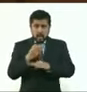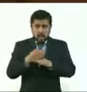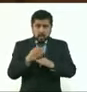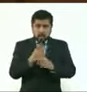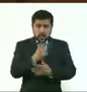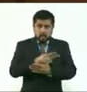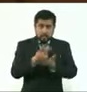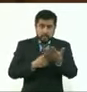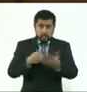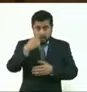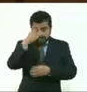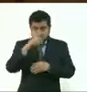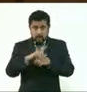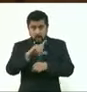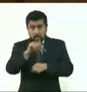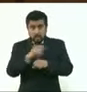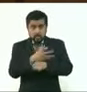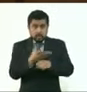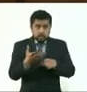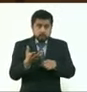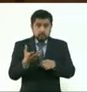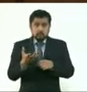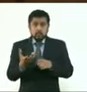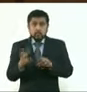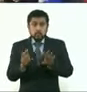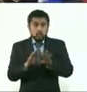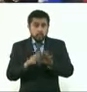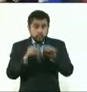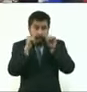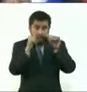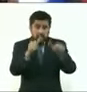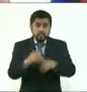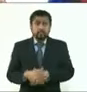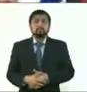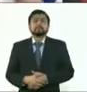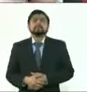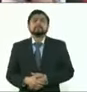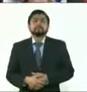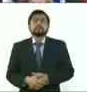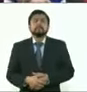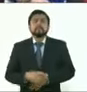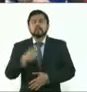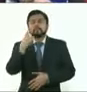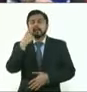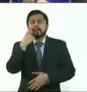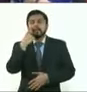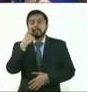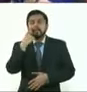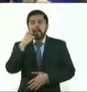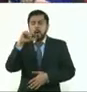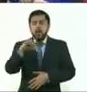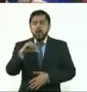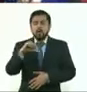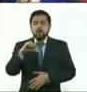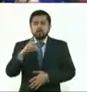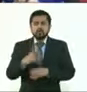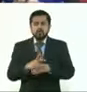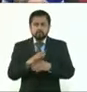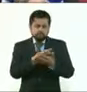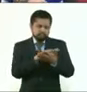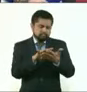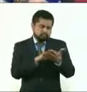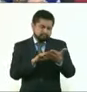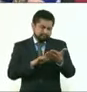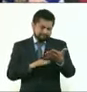se va a solicitar de los ciudadanos? A ver, hasta ahora ya esto es muy importante porque leí notas el día de hoy de que había saturación de